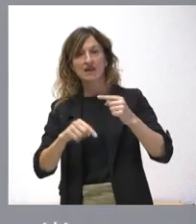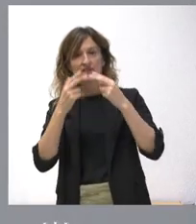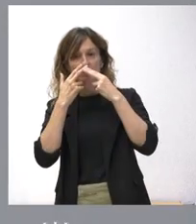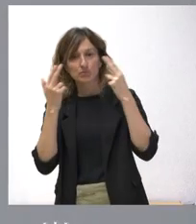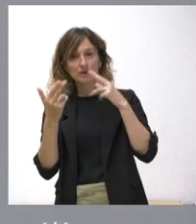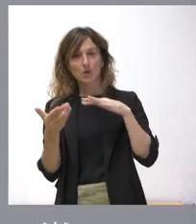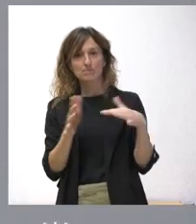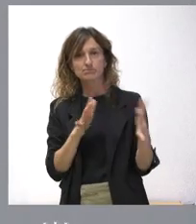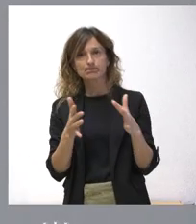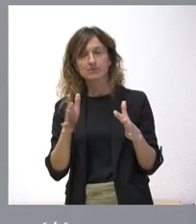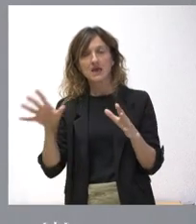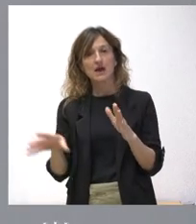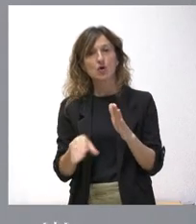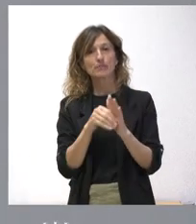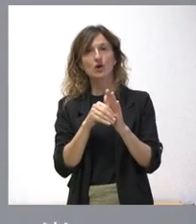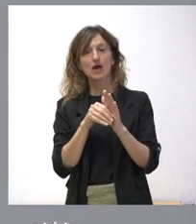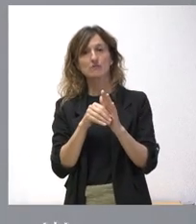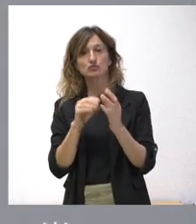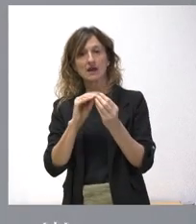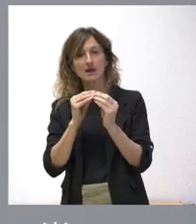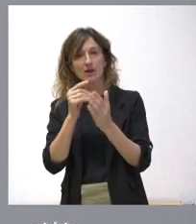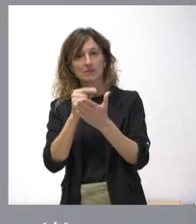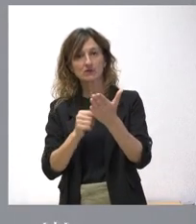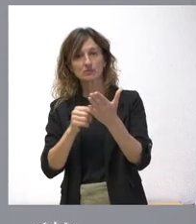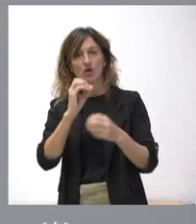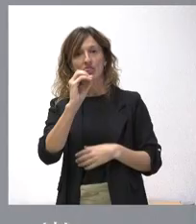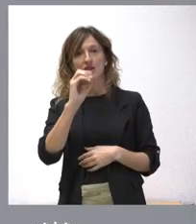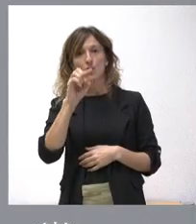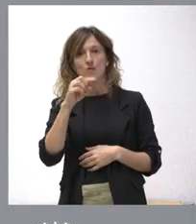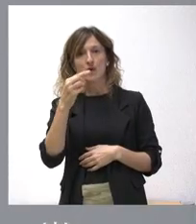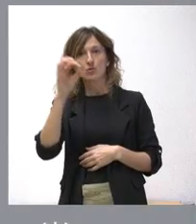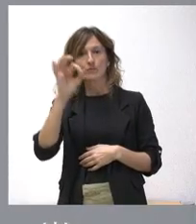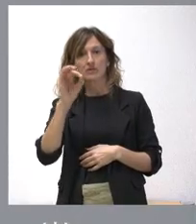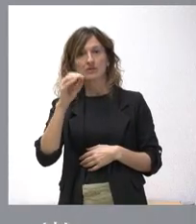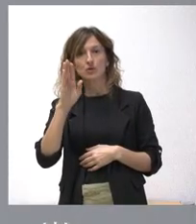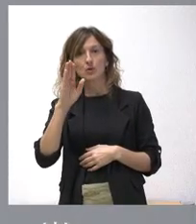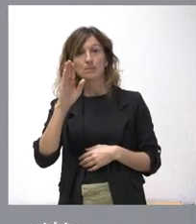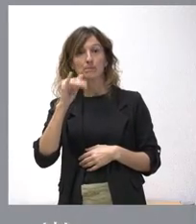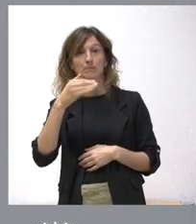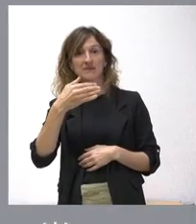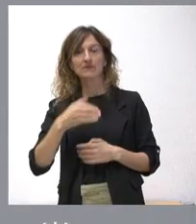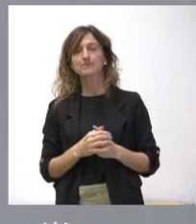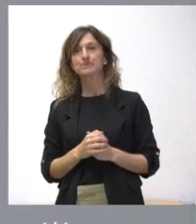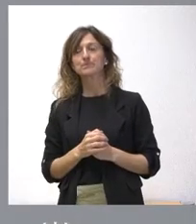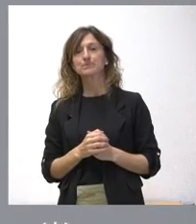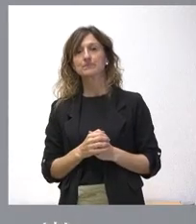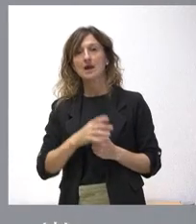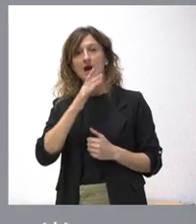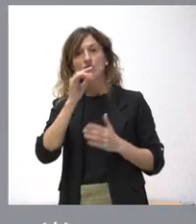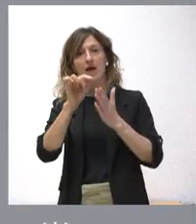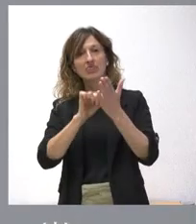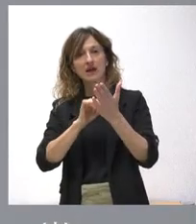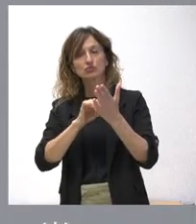previsto y que incorporamos a la elaboración del presupuesto es el 0,1% del PIB. En este momento, sobre este dato, hay una